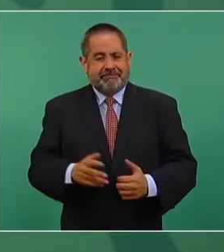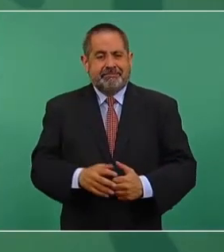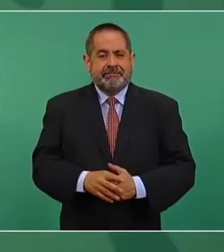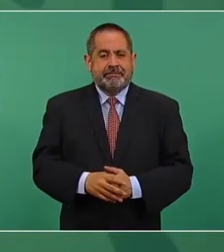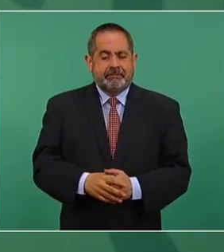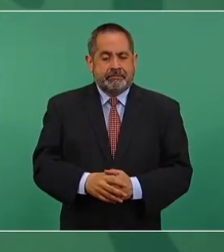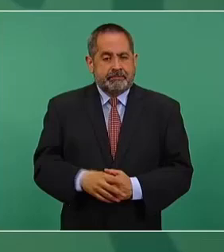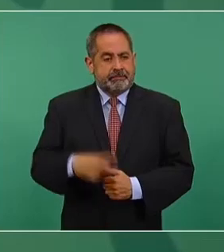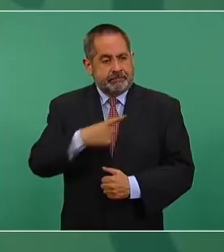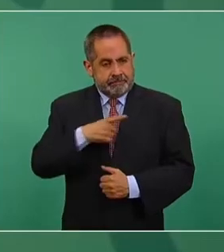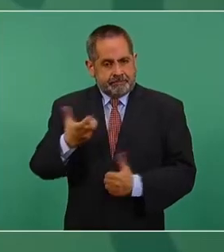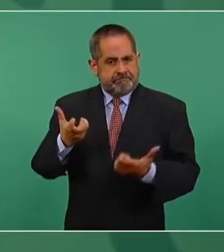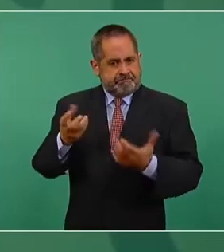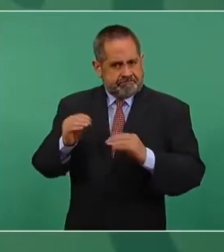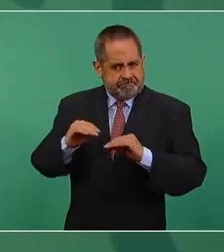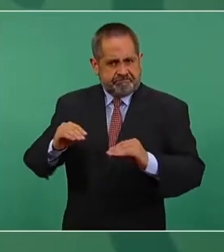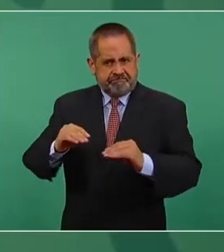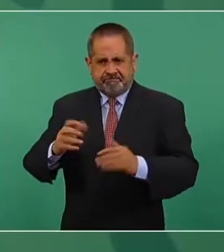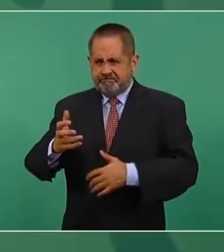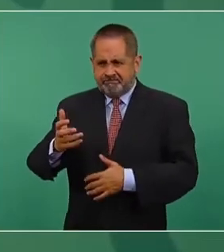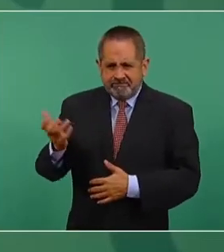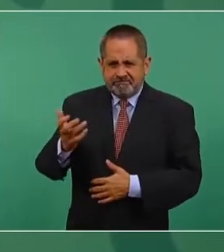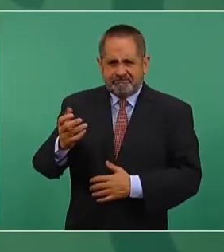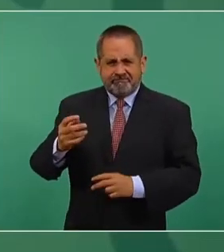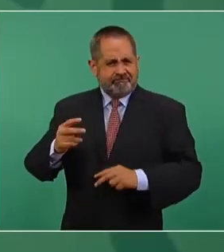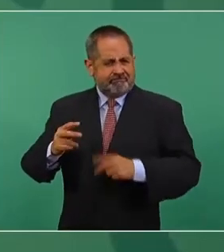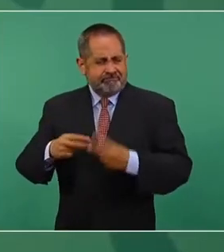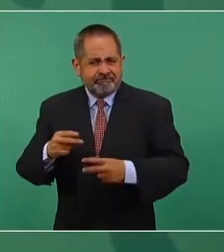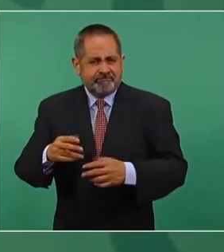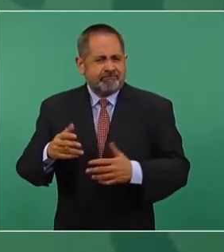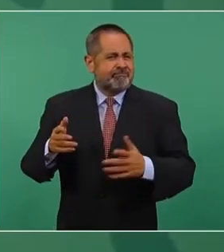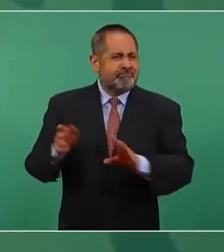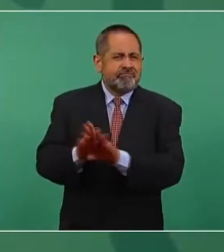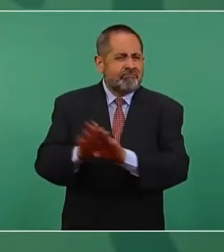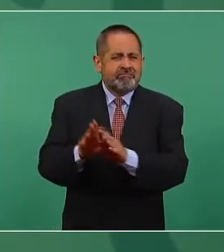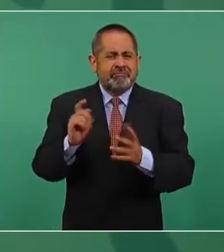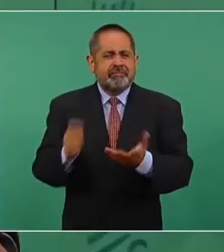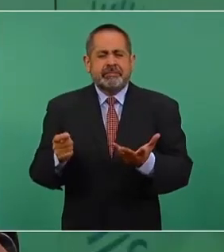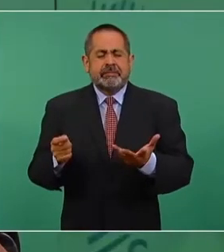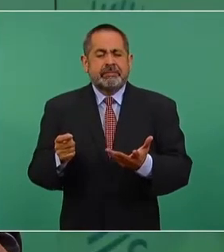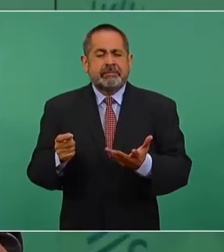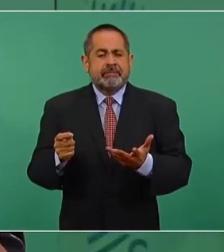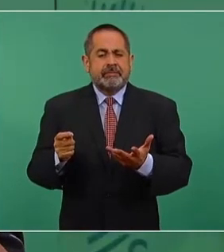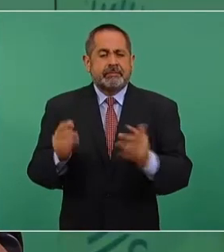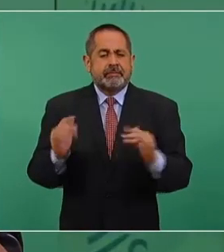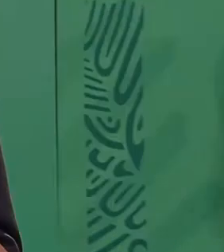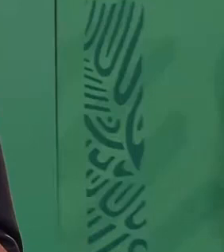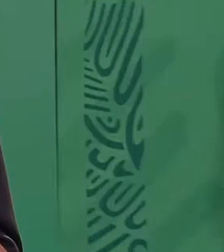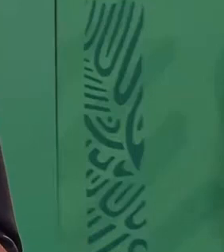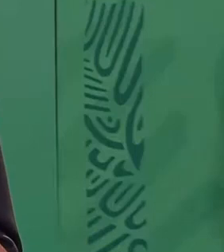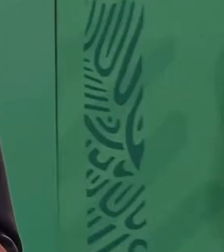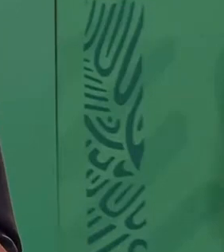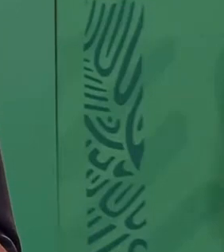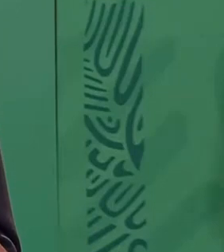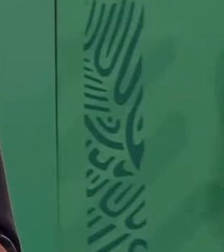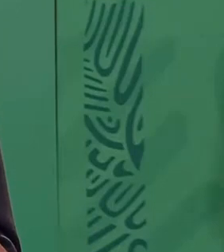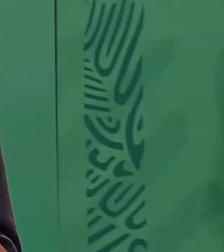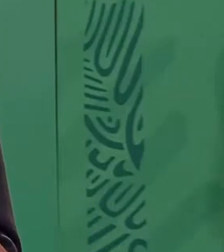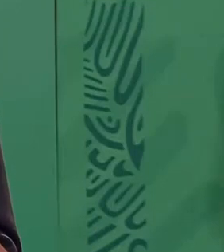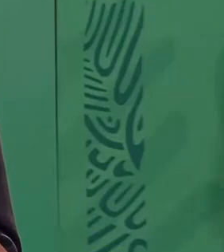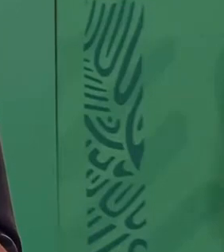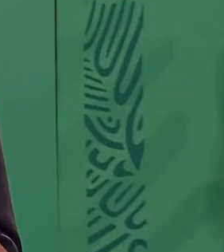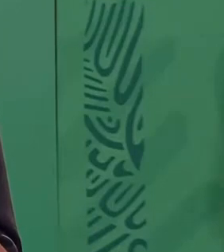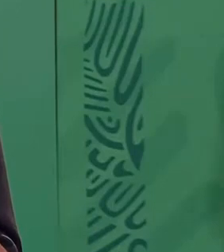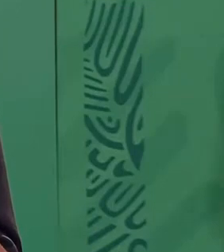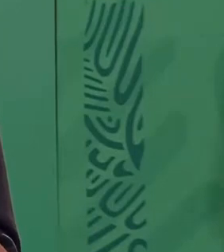Lo que hay que hacer es combatir la desigualdad monstruosa que hay en el mundo.